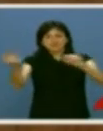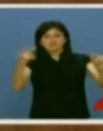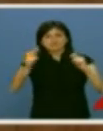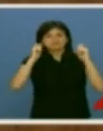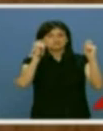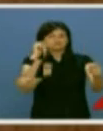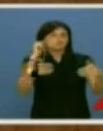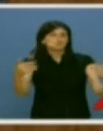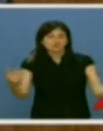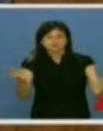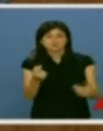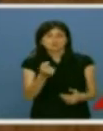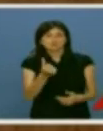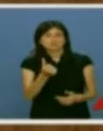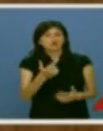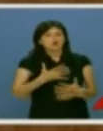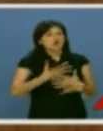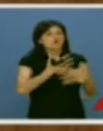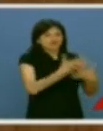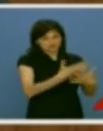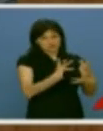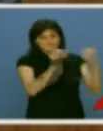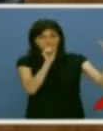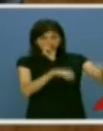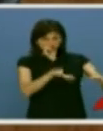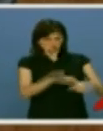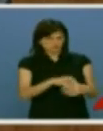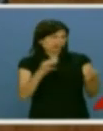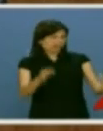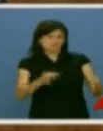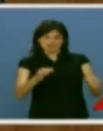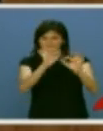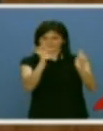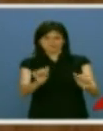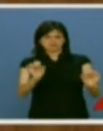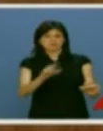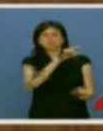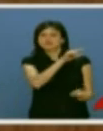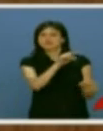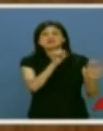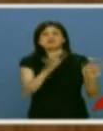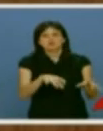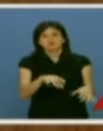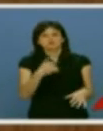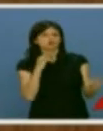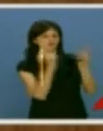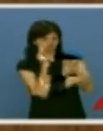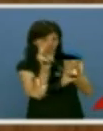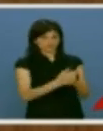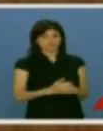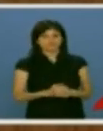señor Herrera, es el intercambio en el ofrecimiento de pactos. Siempre se hace así y hoy usted lo ha vuelto a hacer. Yo le respondo.